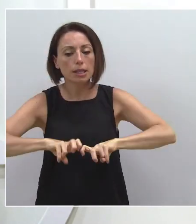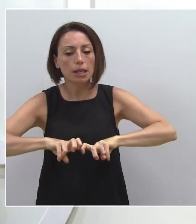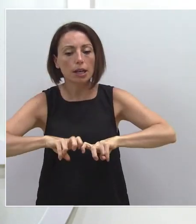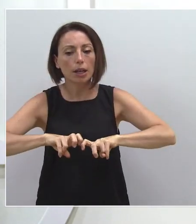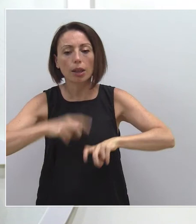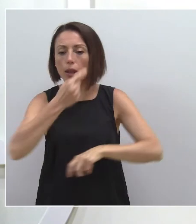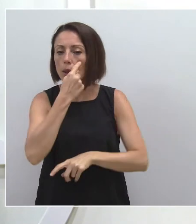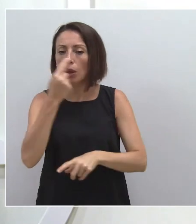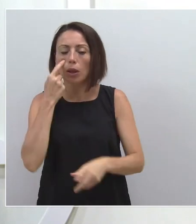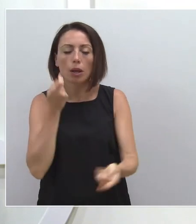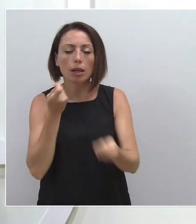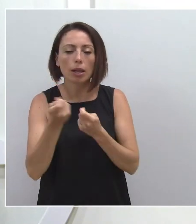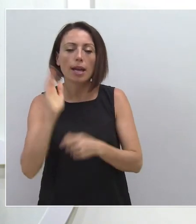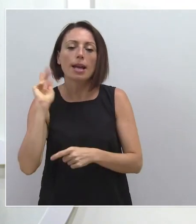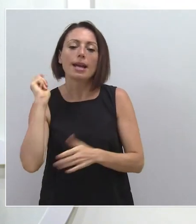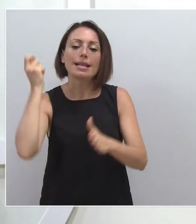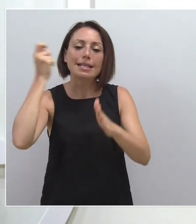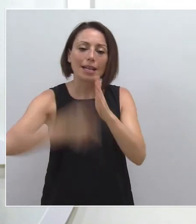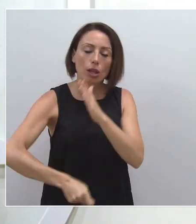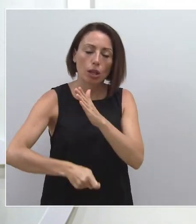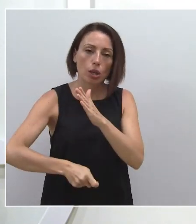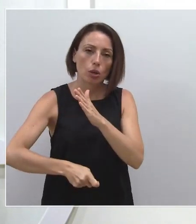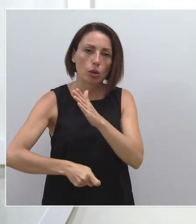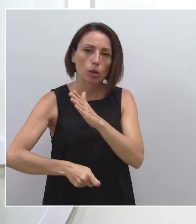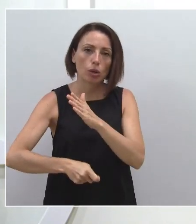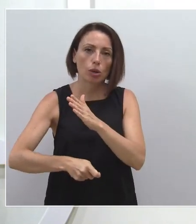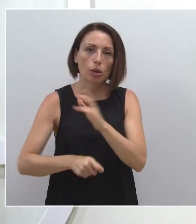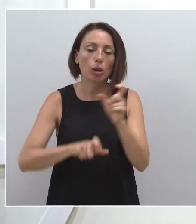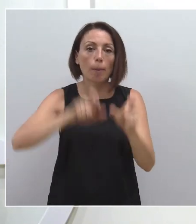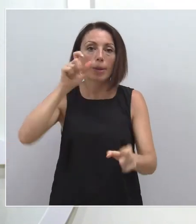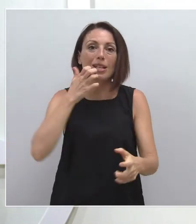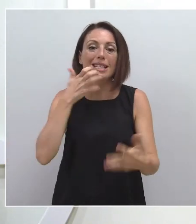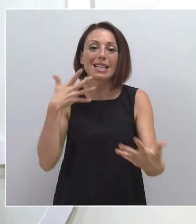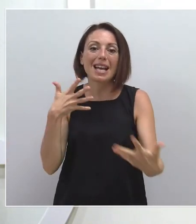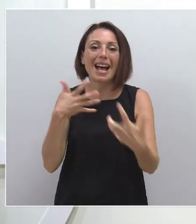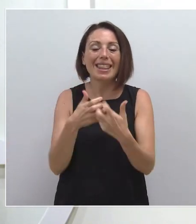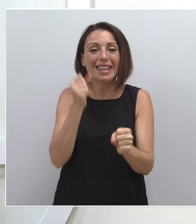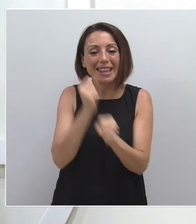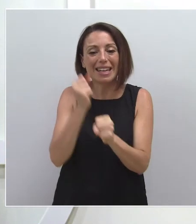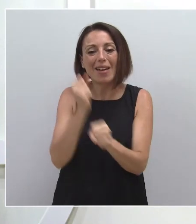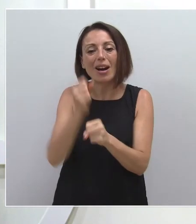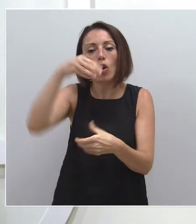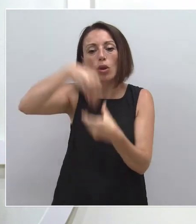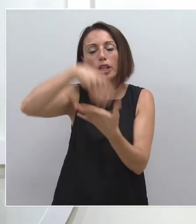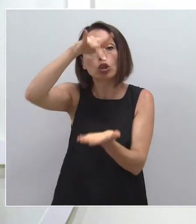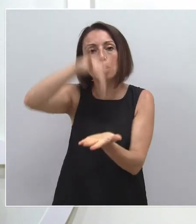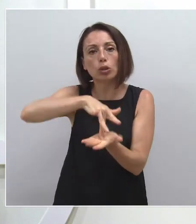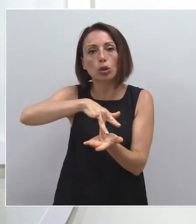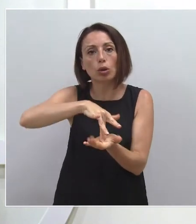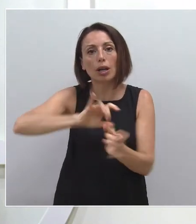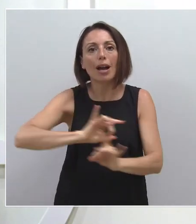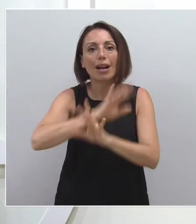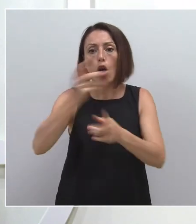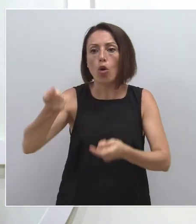la inspección y en las sanciones de los accidentes de trabajo. Y, por supuesto, hay una total